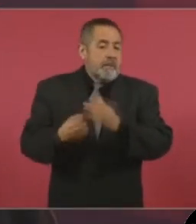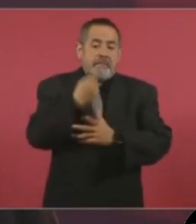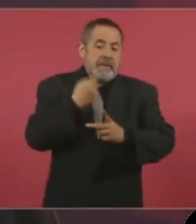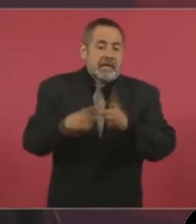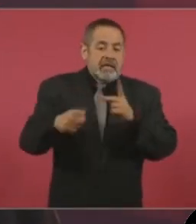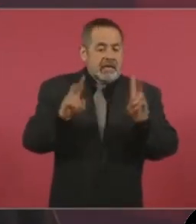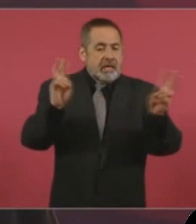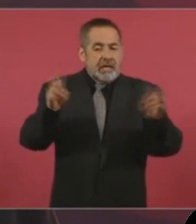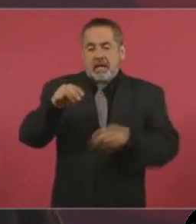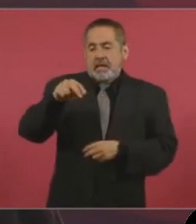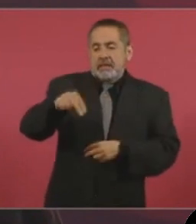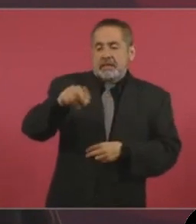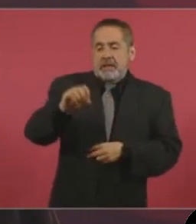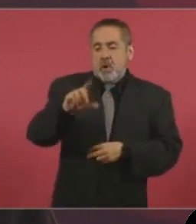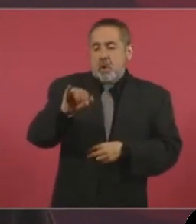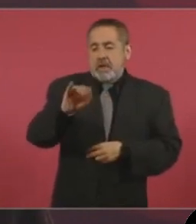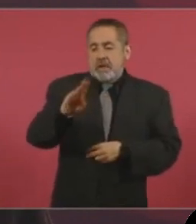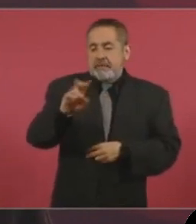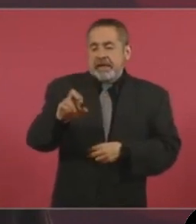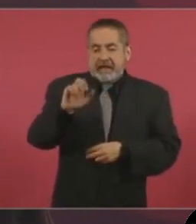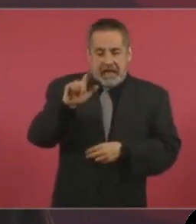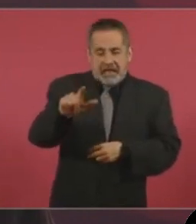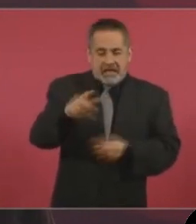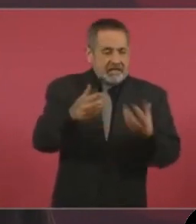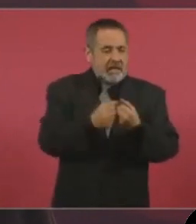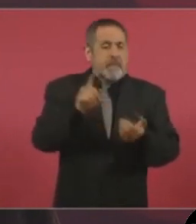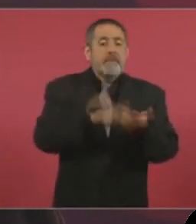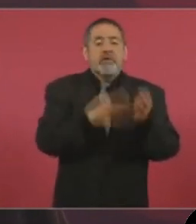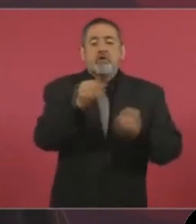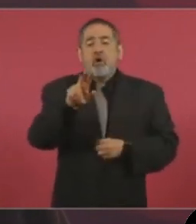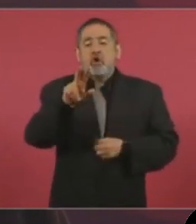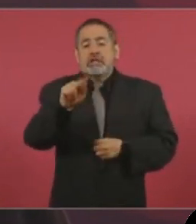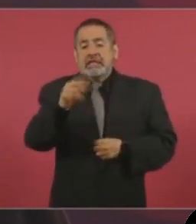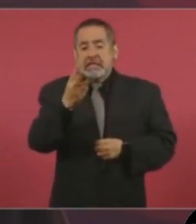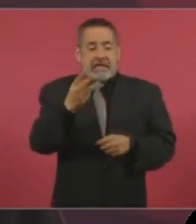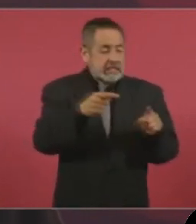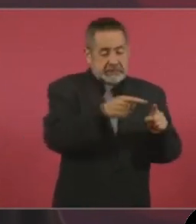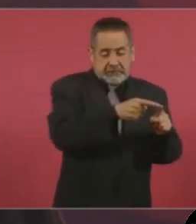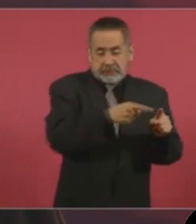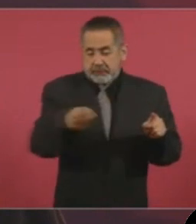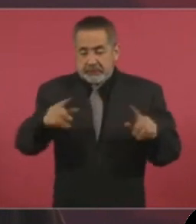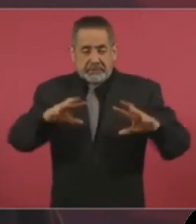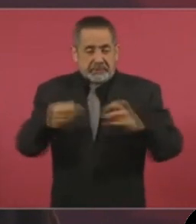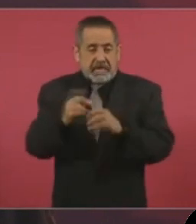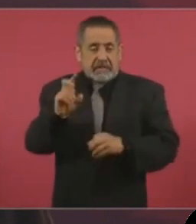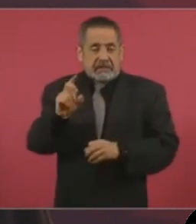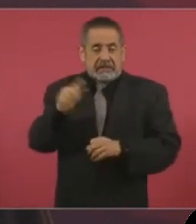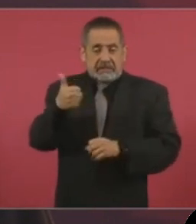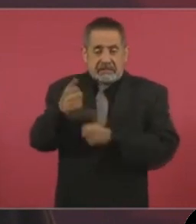o neoporfirista, a partir del 83, 36 años así, un poco más,